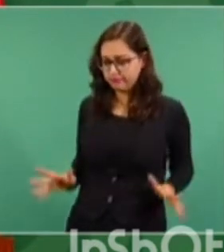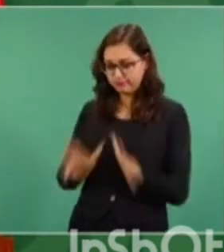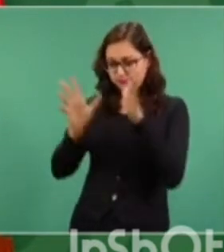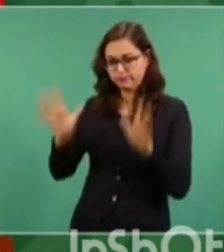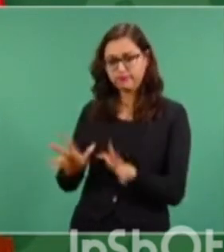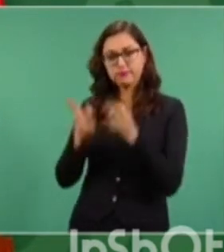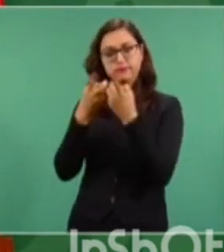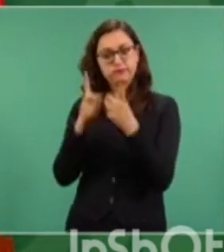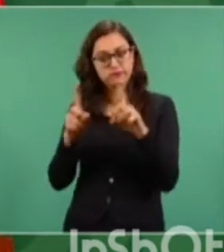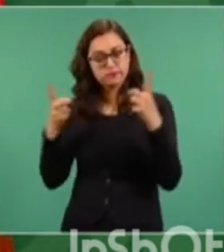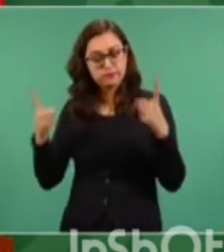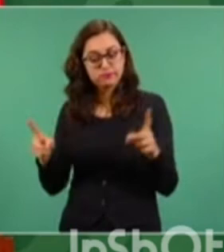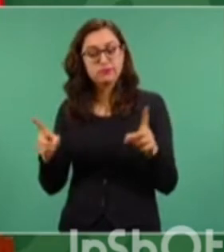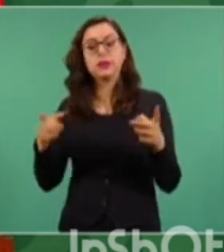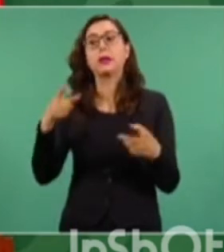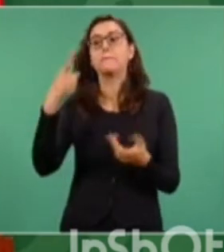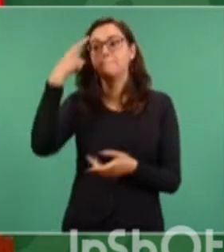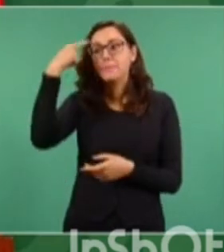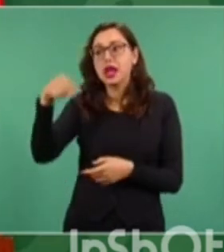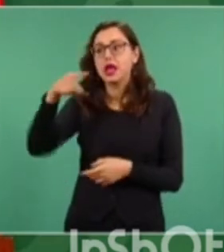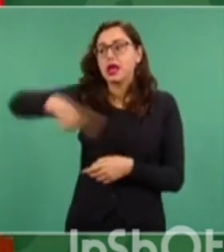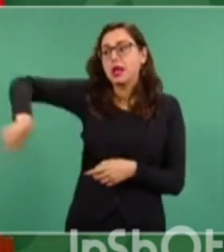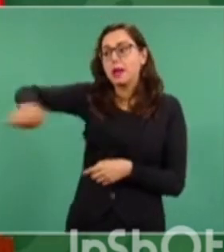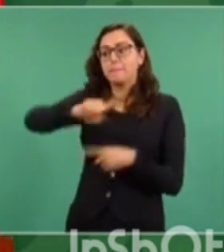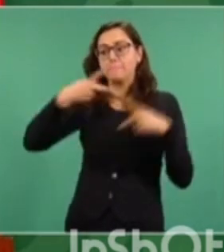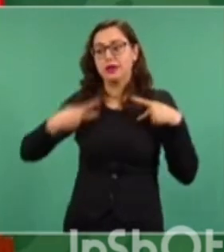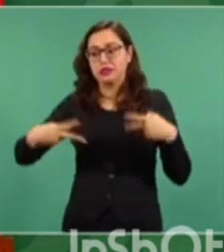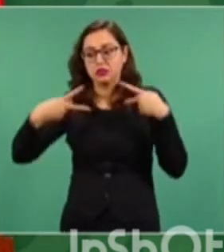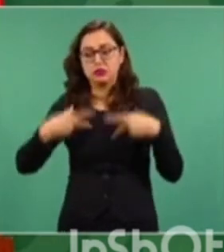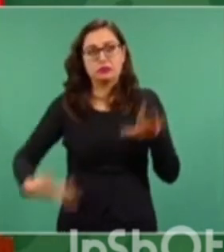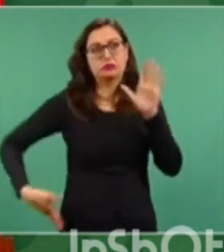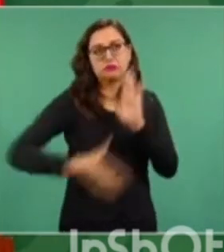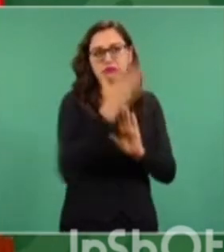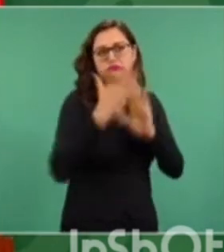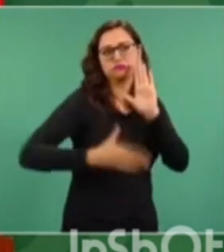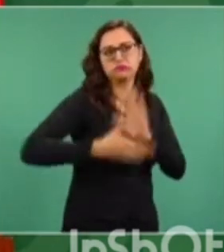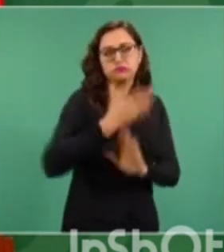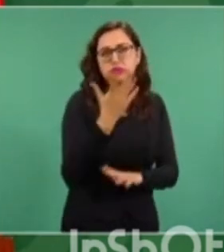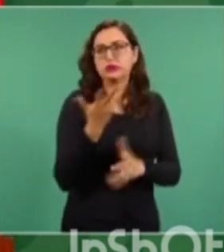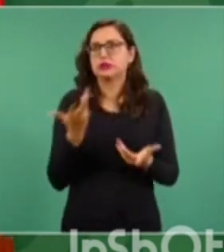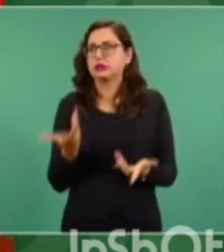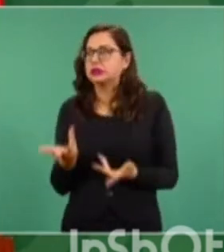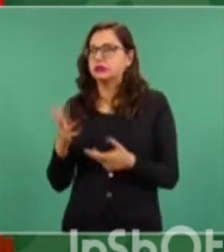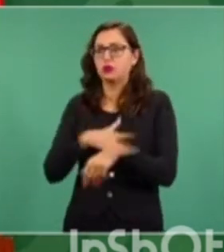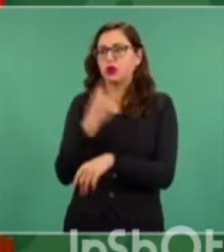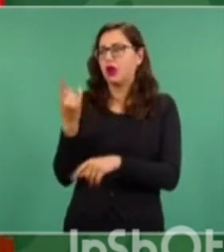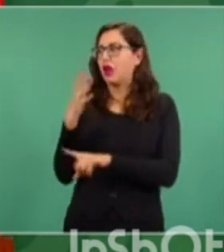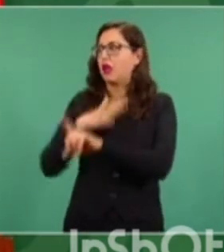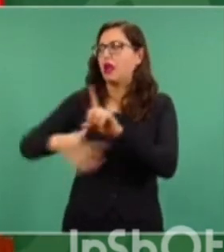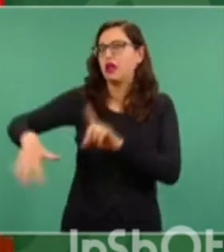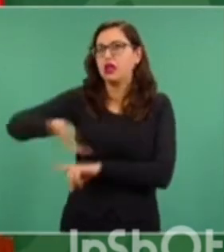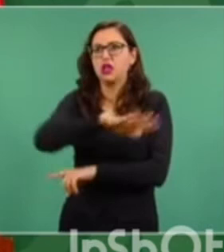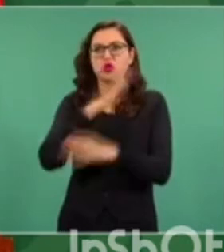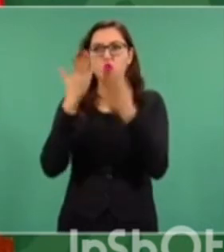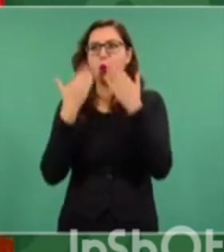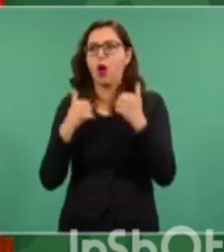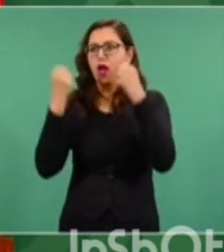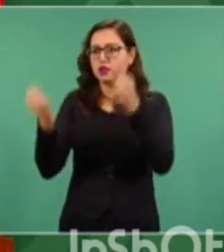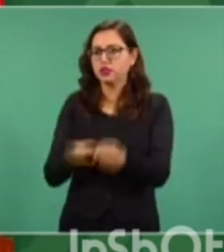se logrará atender las causas que han dado lugar a la inseguridad, a la violencia y al fenómeno